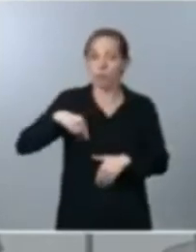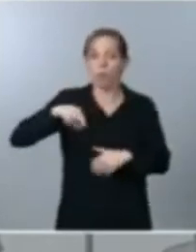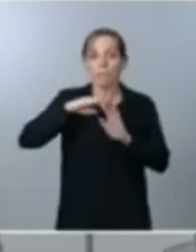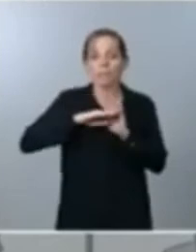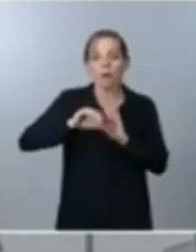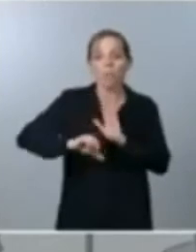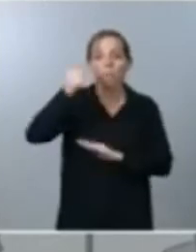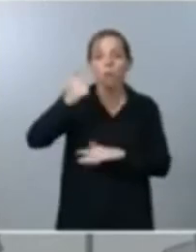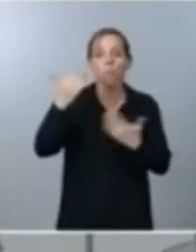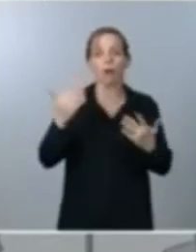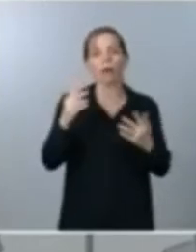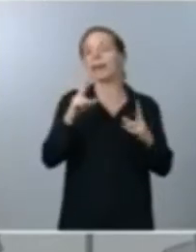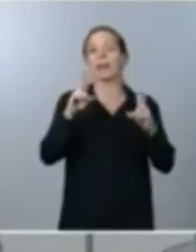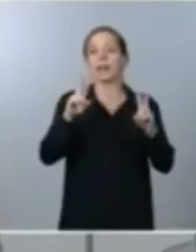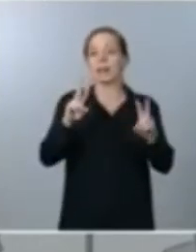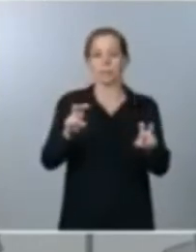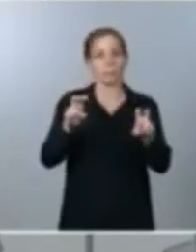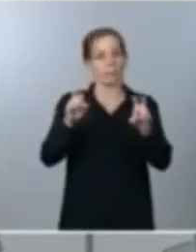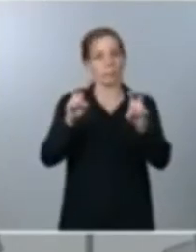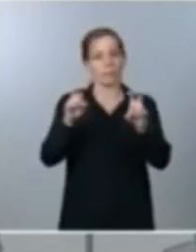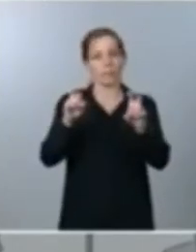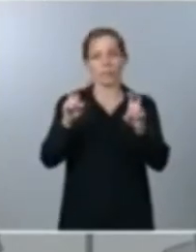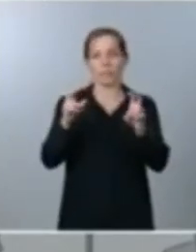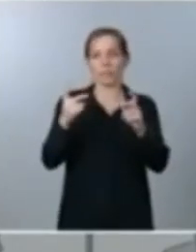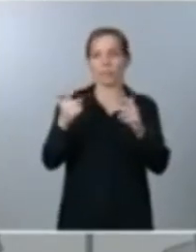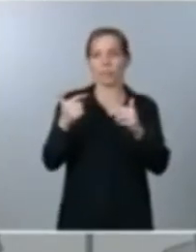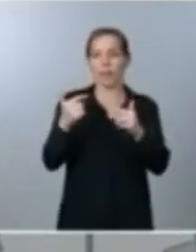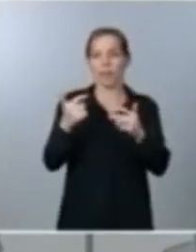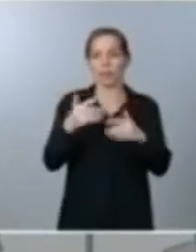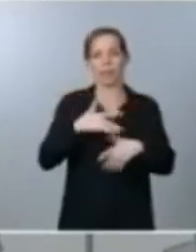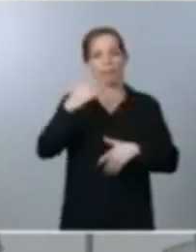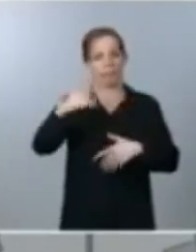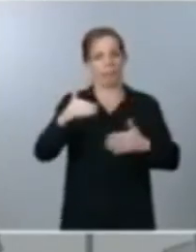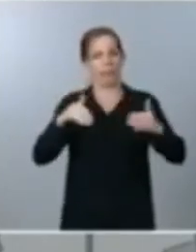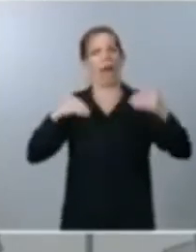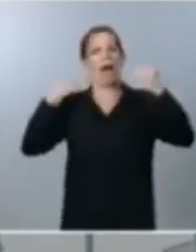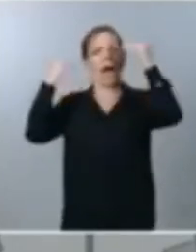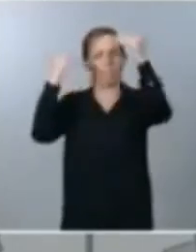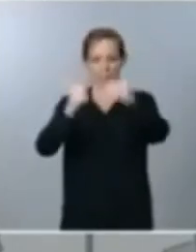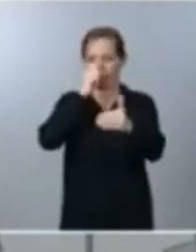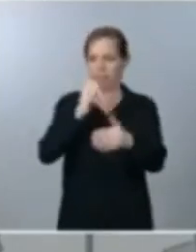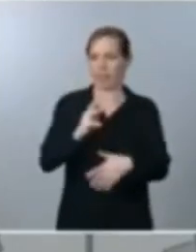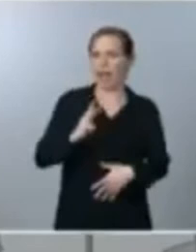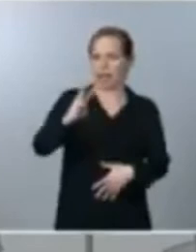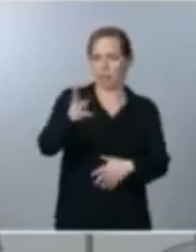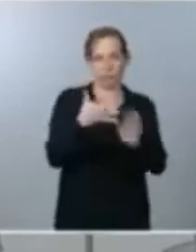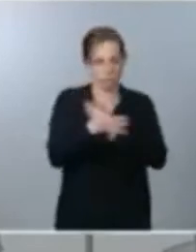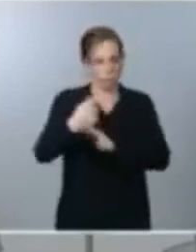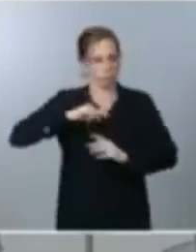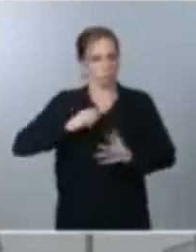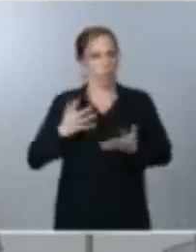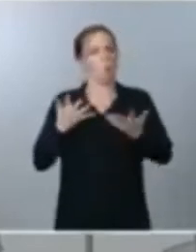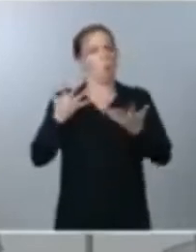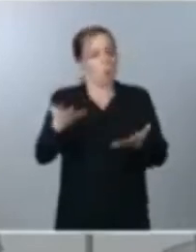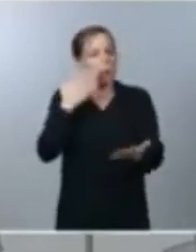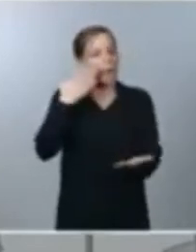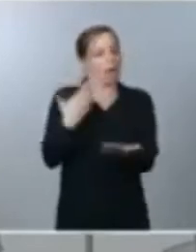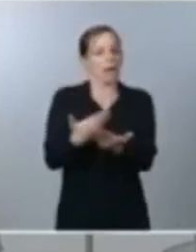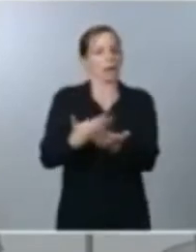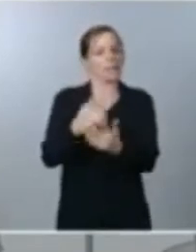carencia durante los próximos años es decir dar un colchón de garantía para la solvencia